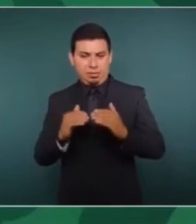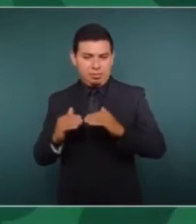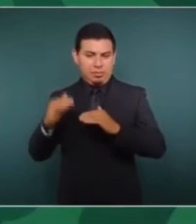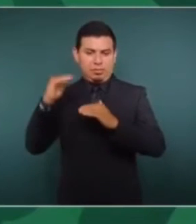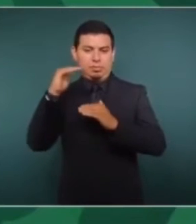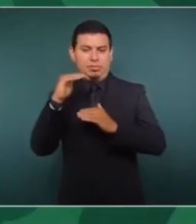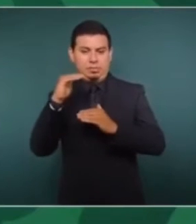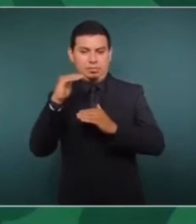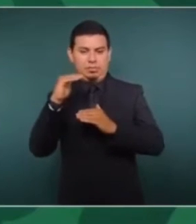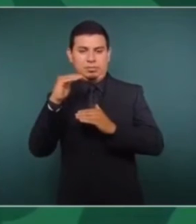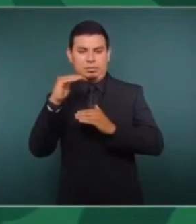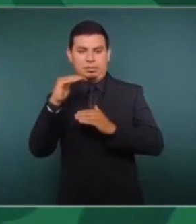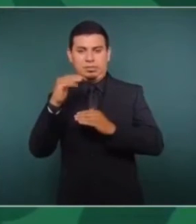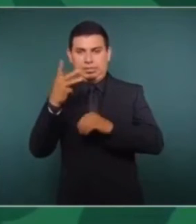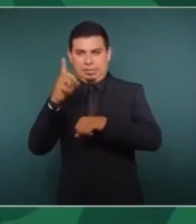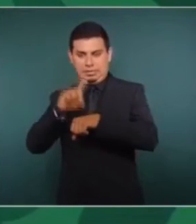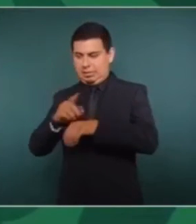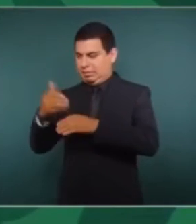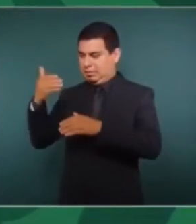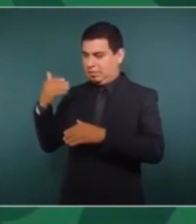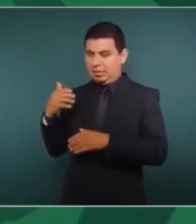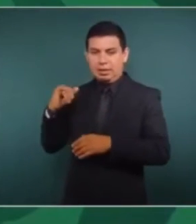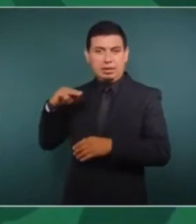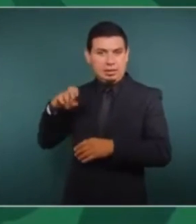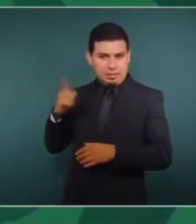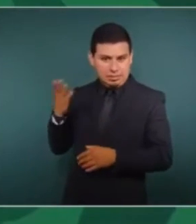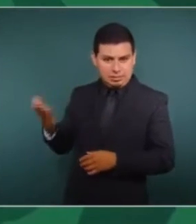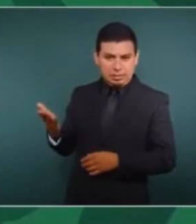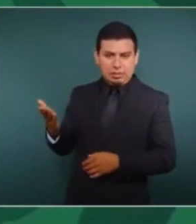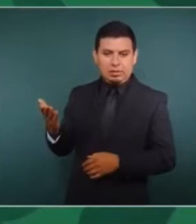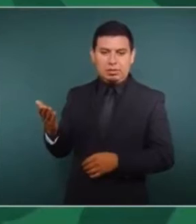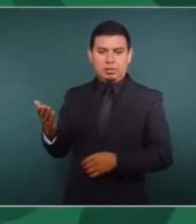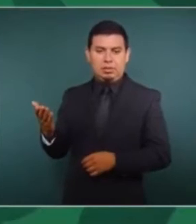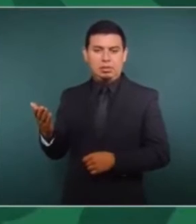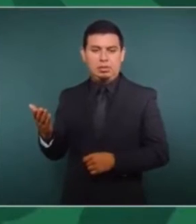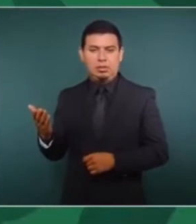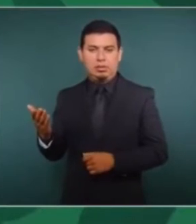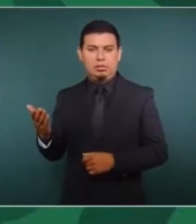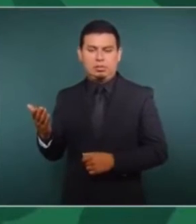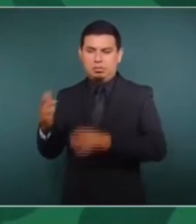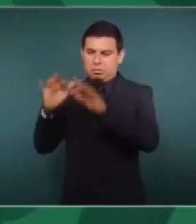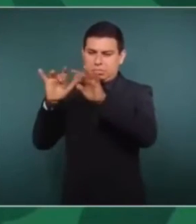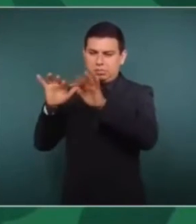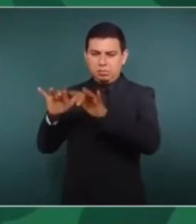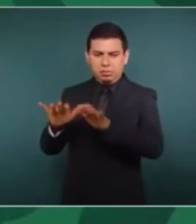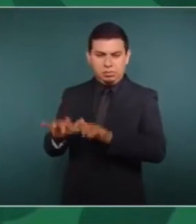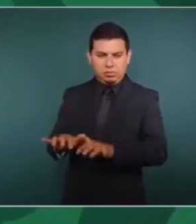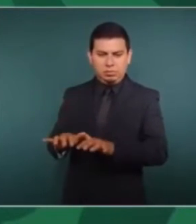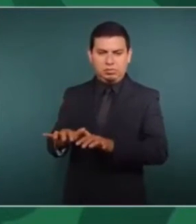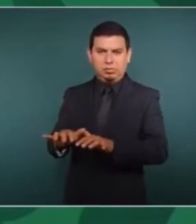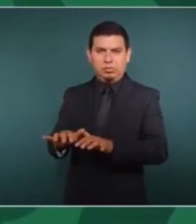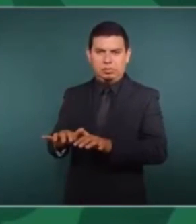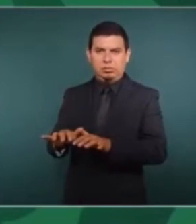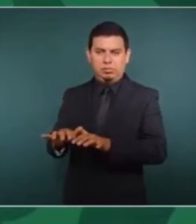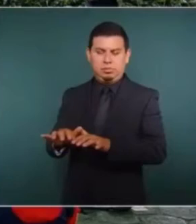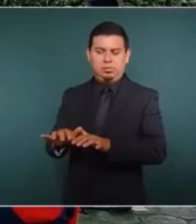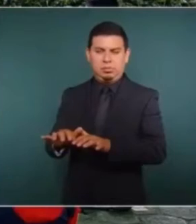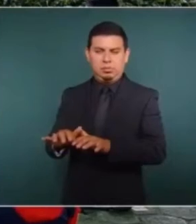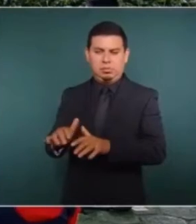Hace tres días leí una columna del señor Loret de Mola,